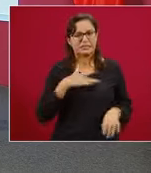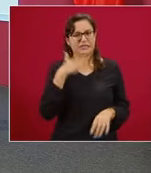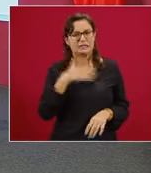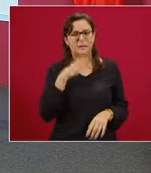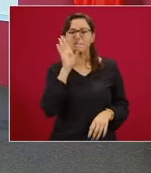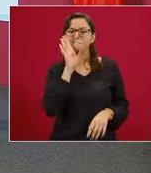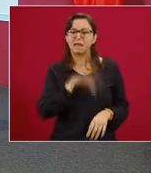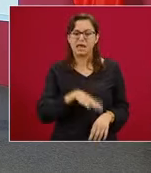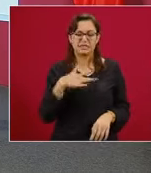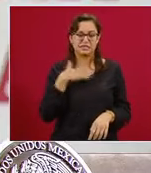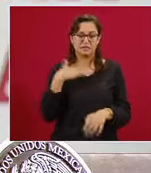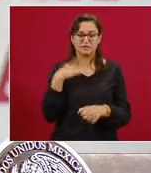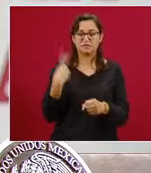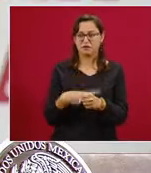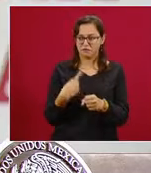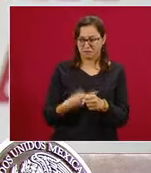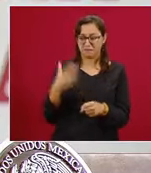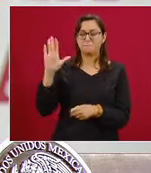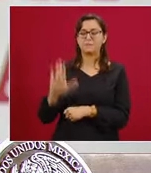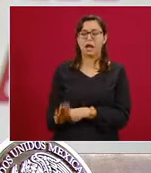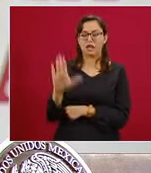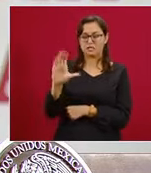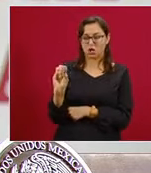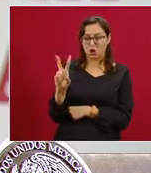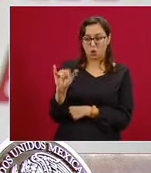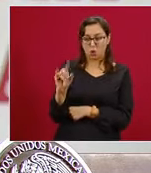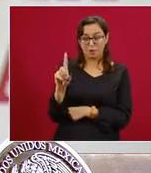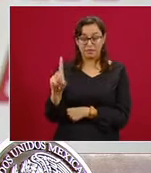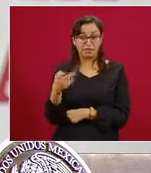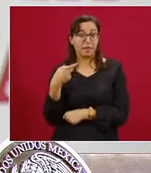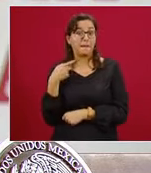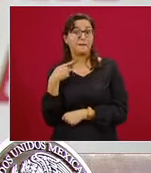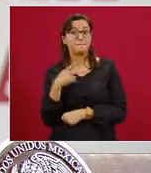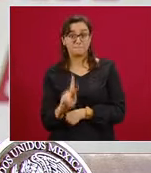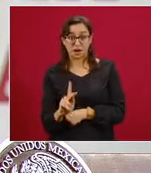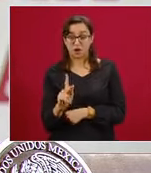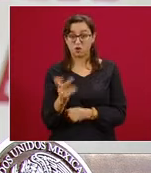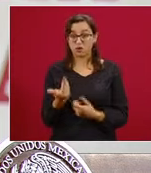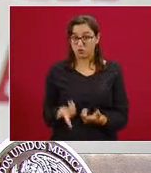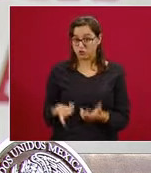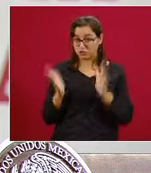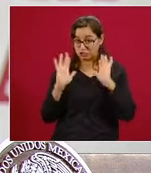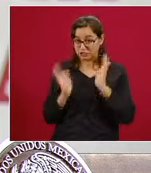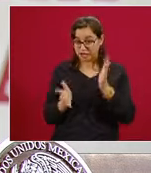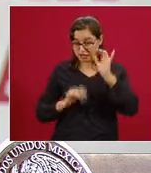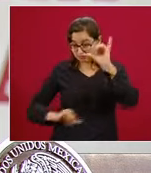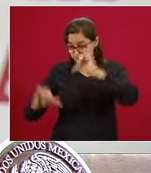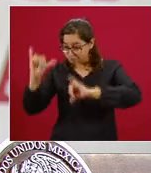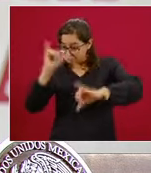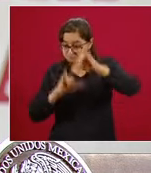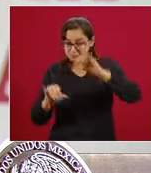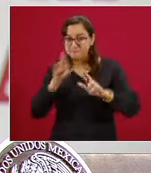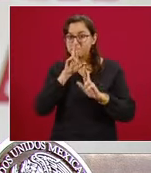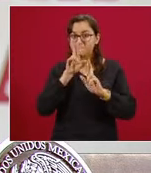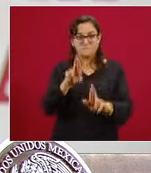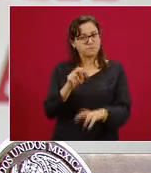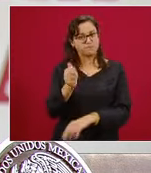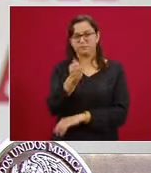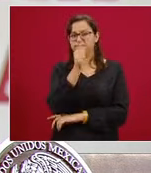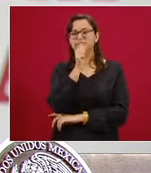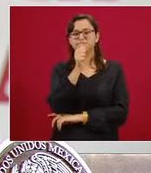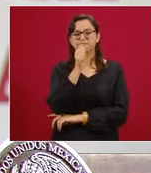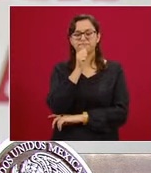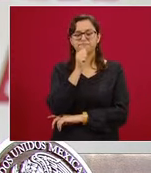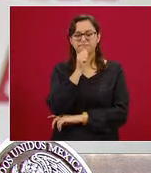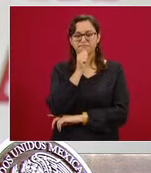como correspondientes a COVID, pero que no tienen aún un resultado de laboratorio. Tenemos un conjunto de